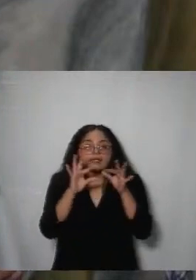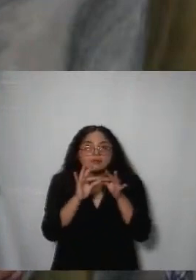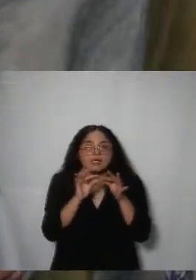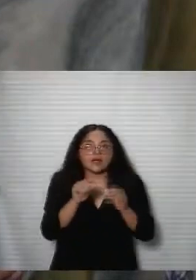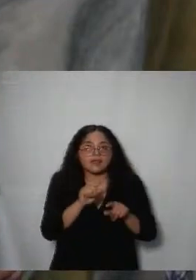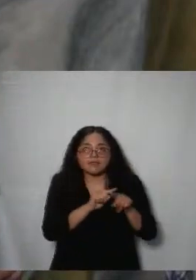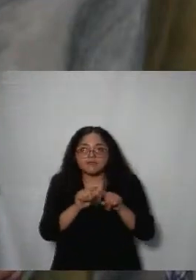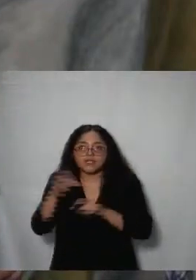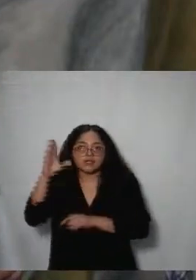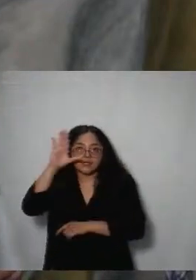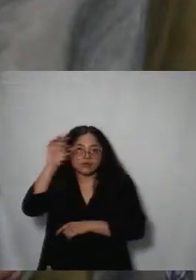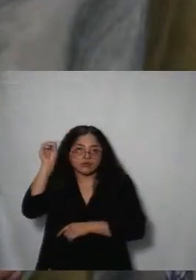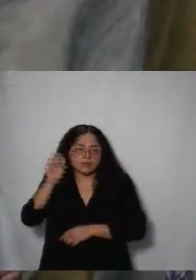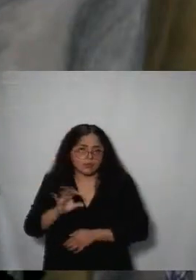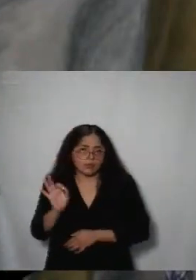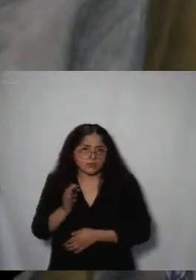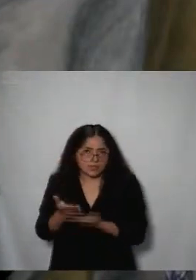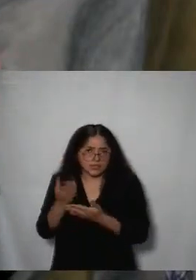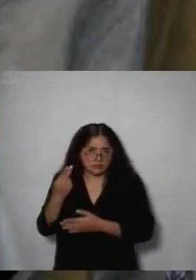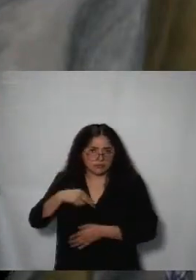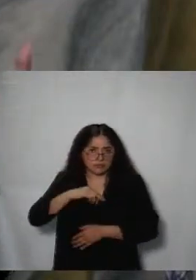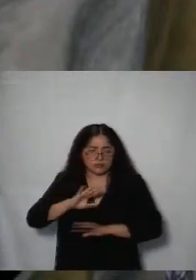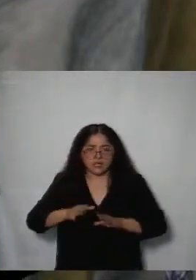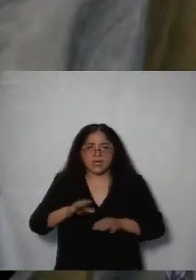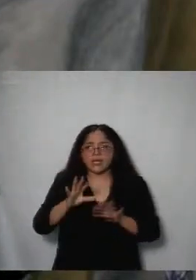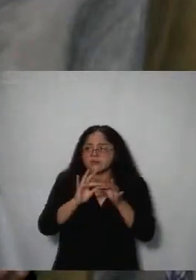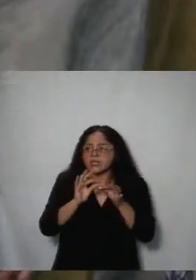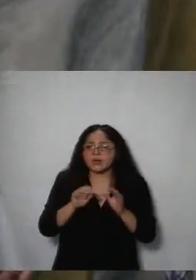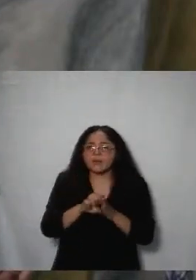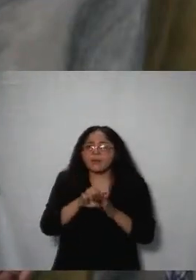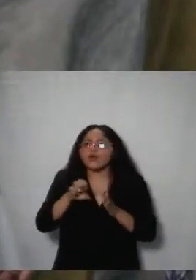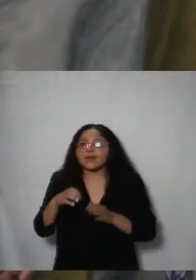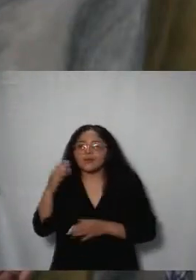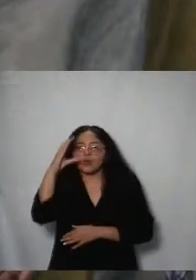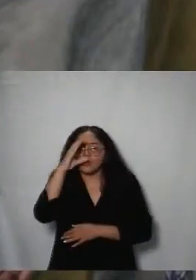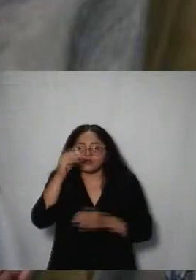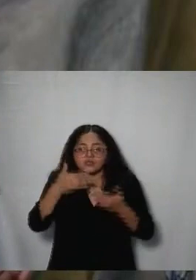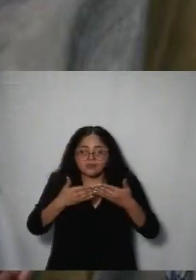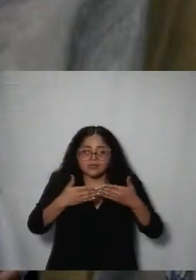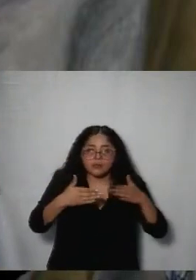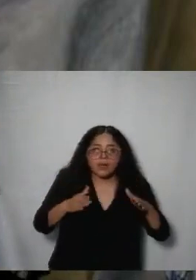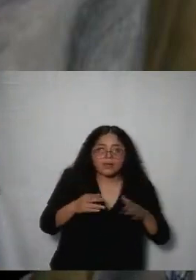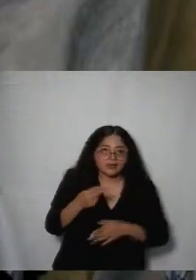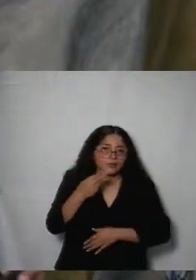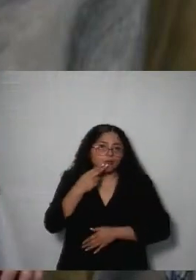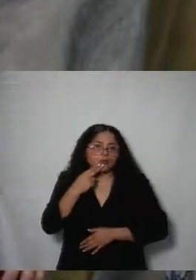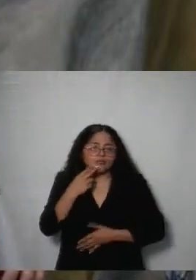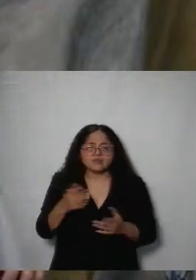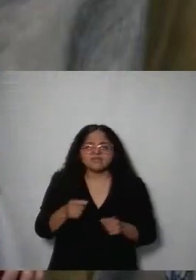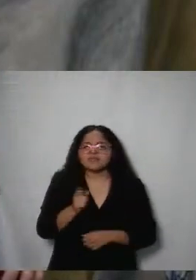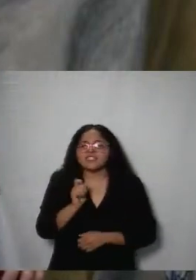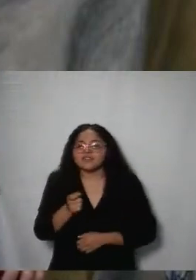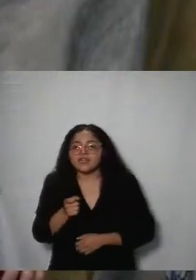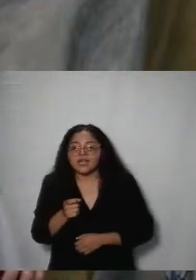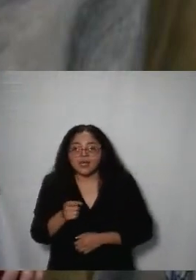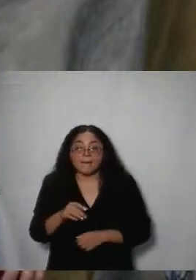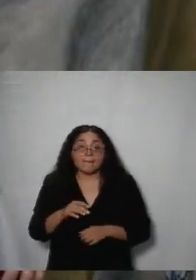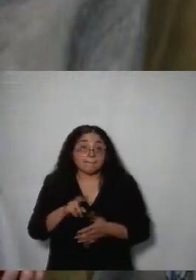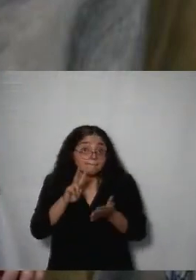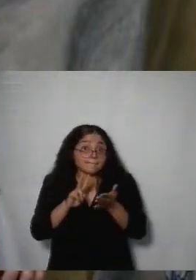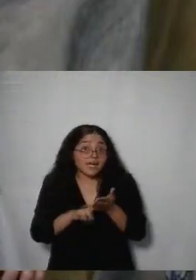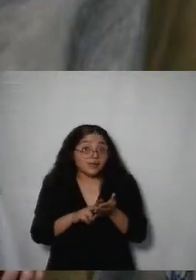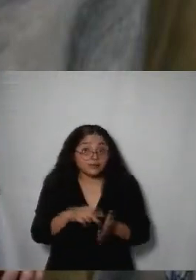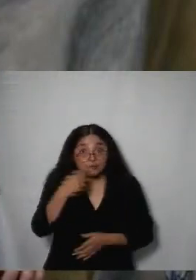ya señaló el comisionado Julio Sarbonilla como lo es el concepto de conocimiento público útil que implica justamente ese valor agregado